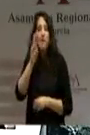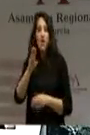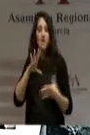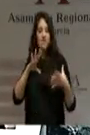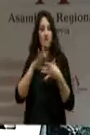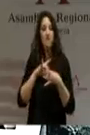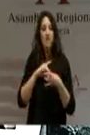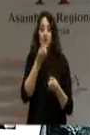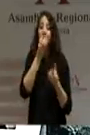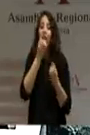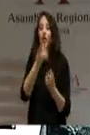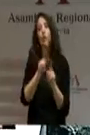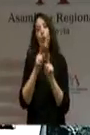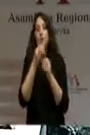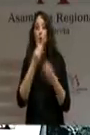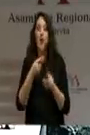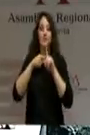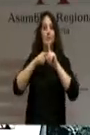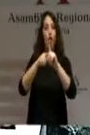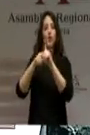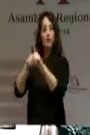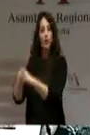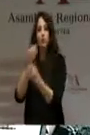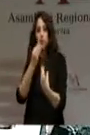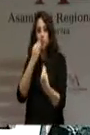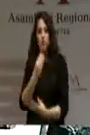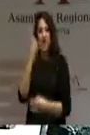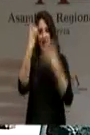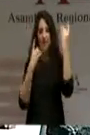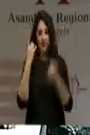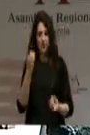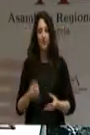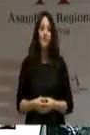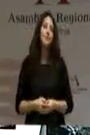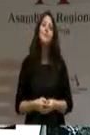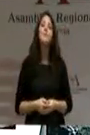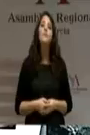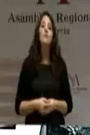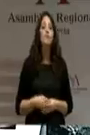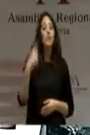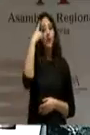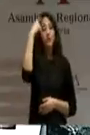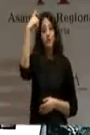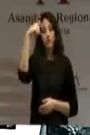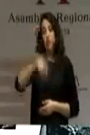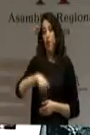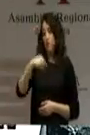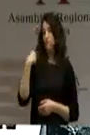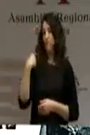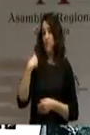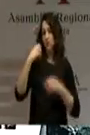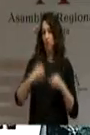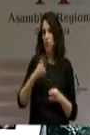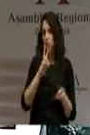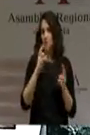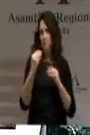intenciones, dirigido a los suyos. Quiero aquí recordar además su primera respuesta, seguro espontánea, cuando un